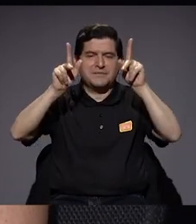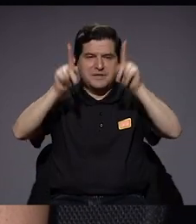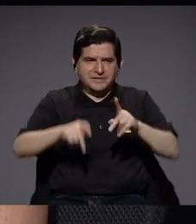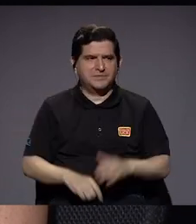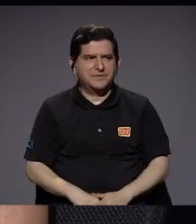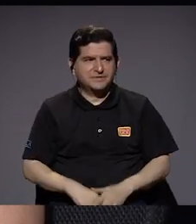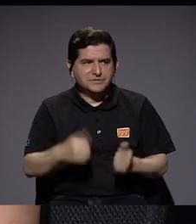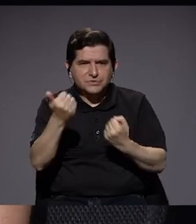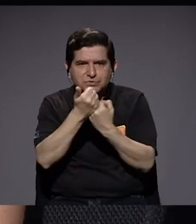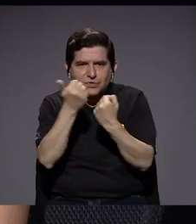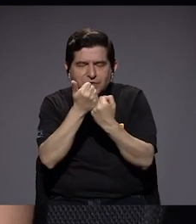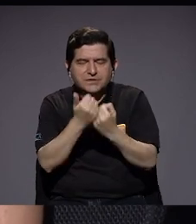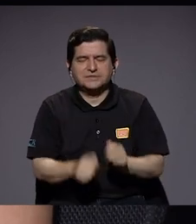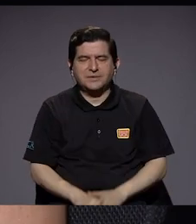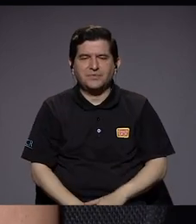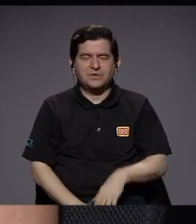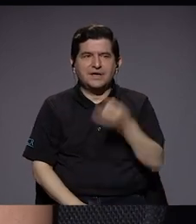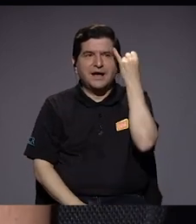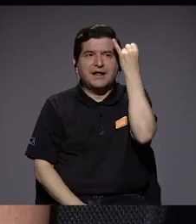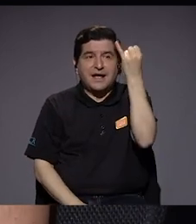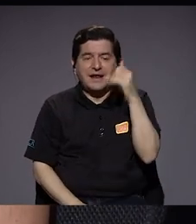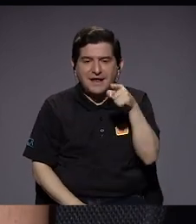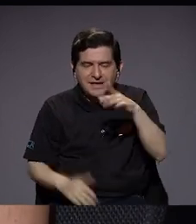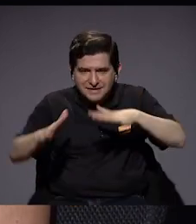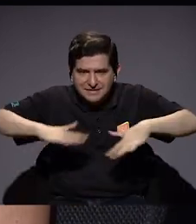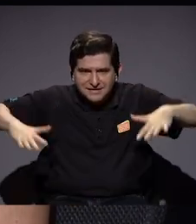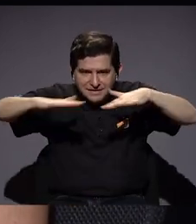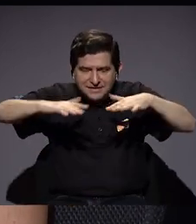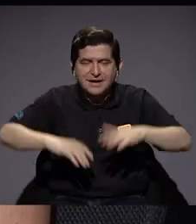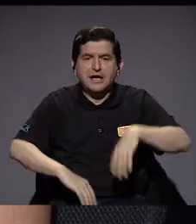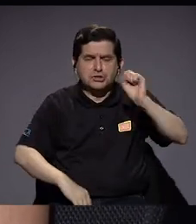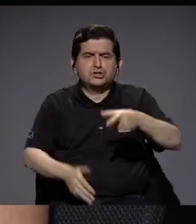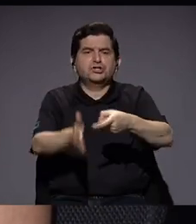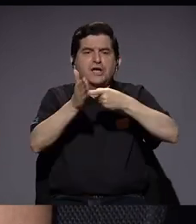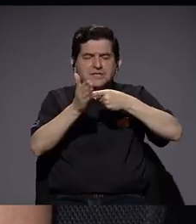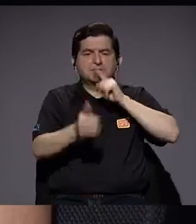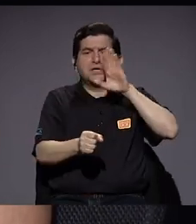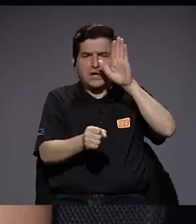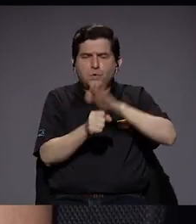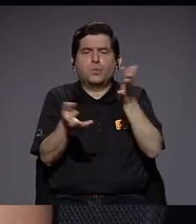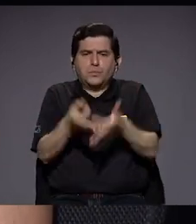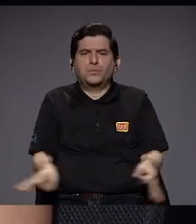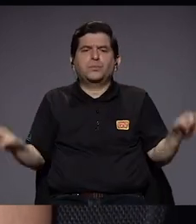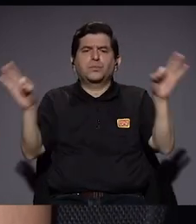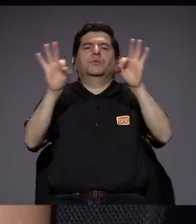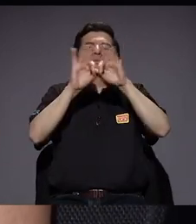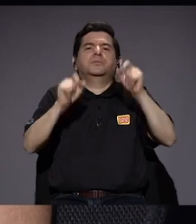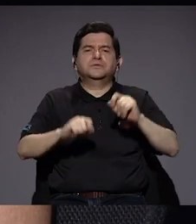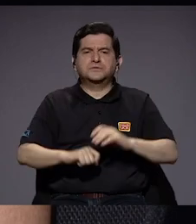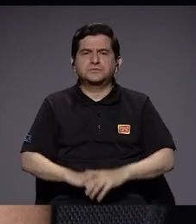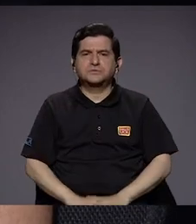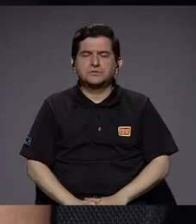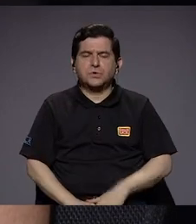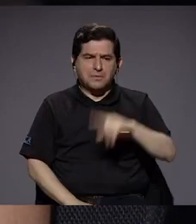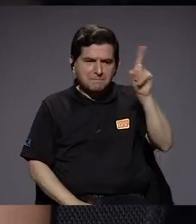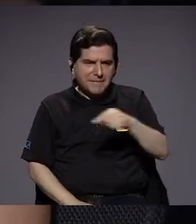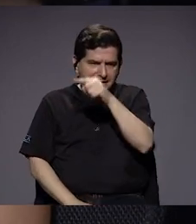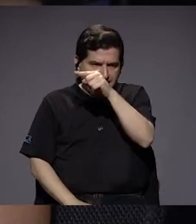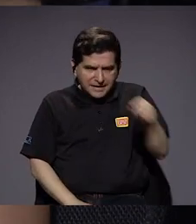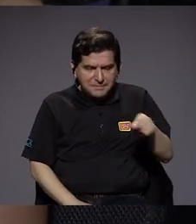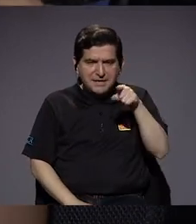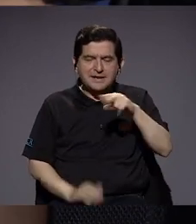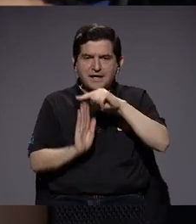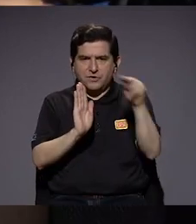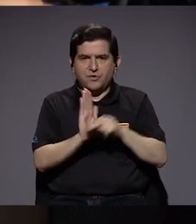quienes somos afines a la línea de pensamiento que lo llevó a ese espacio, sí demandamos un compromiso importante para el veto de la